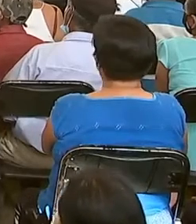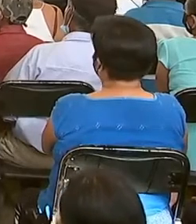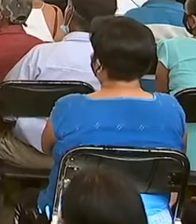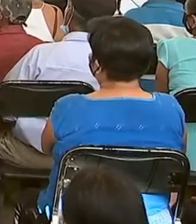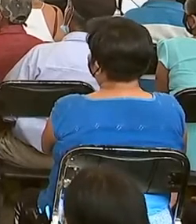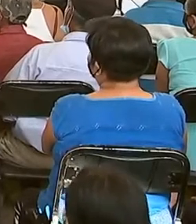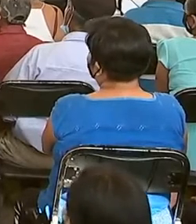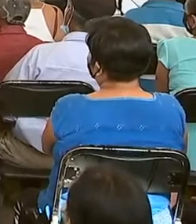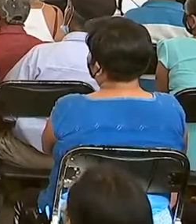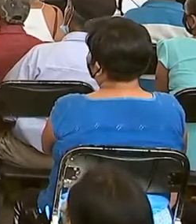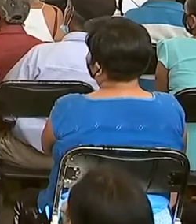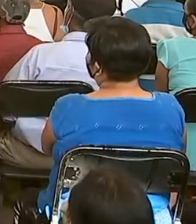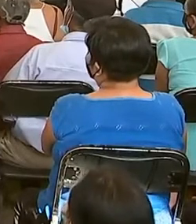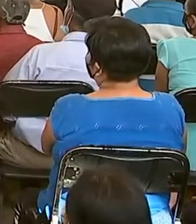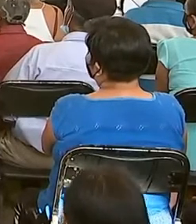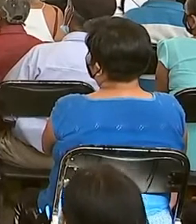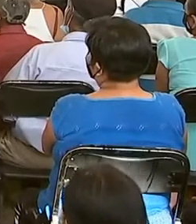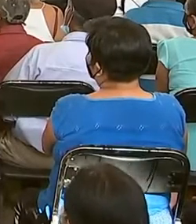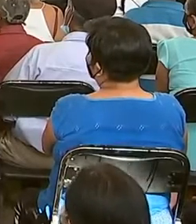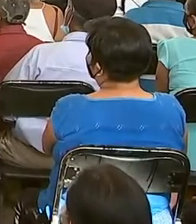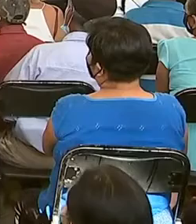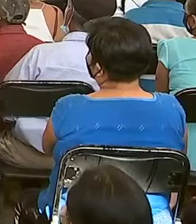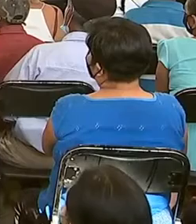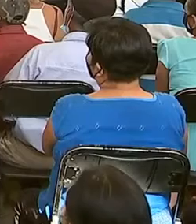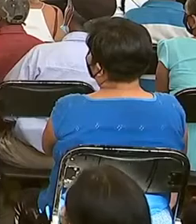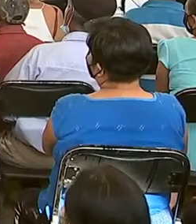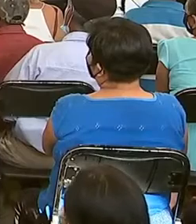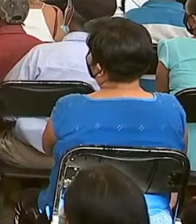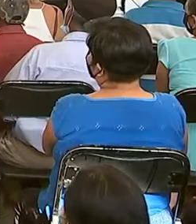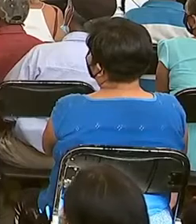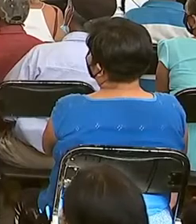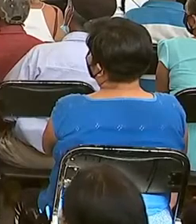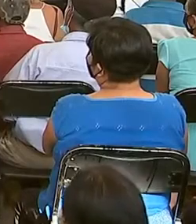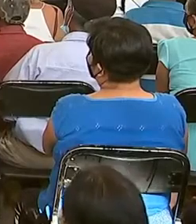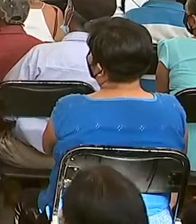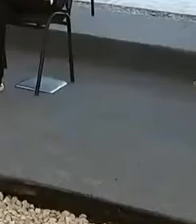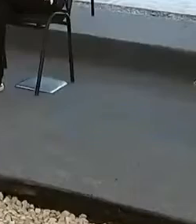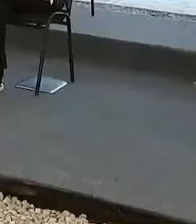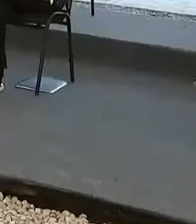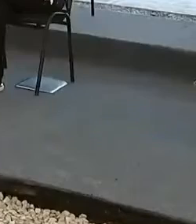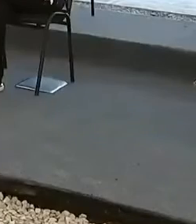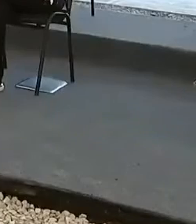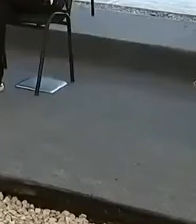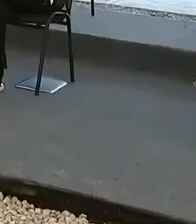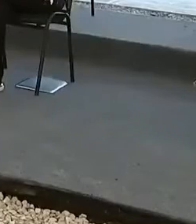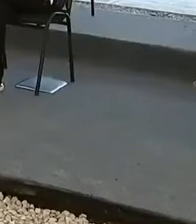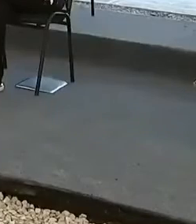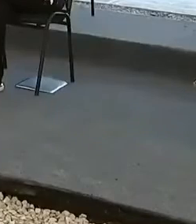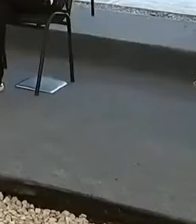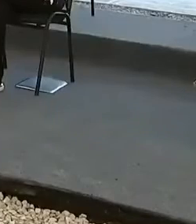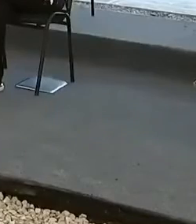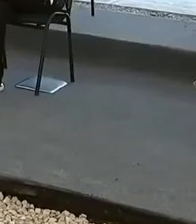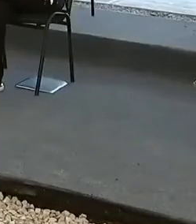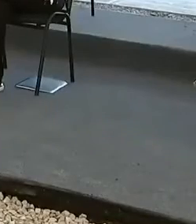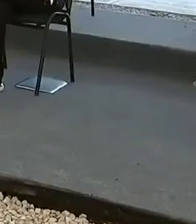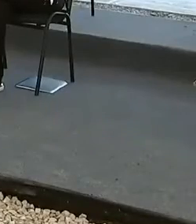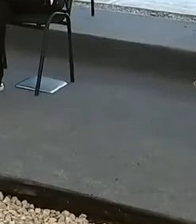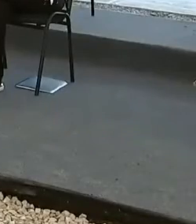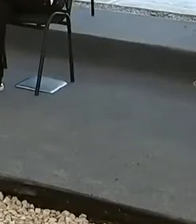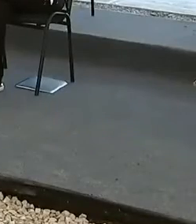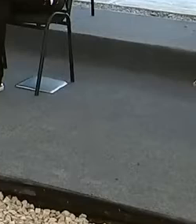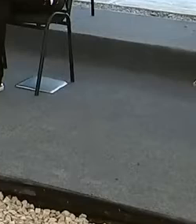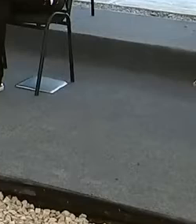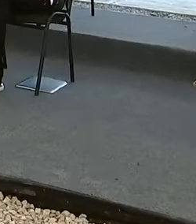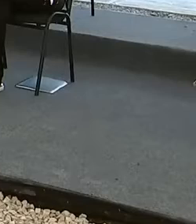ciudadano presidente de los Estados Unidos Mexicanos, el licenciado Andrés Manuel López Obrador. Muchas gracias, señor